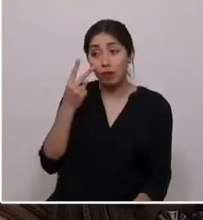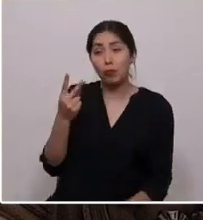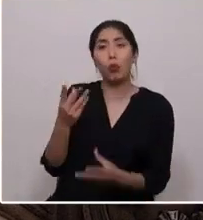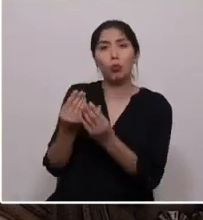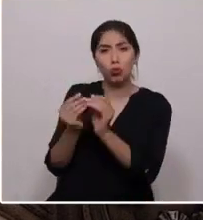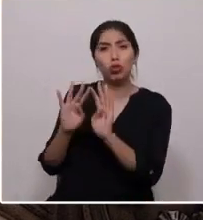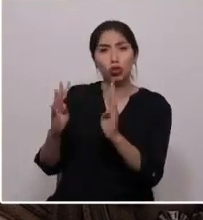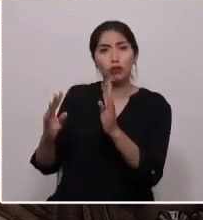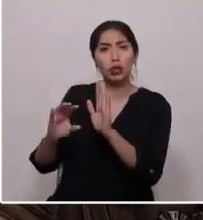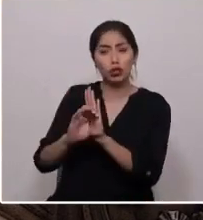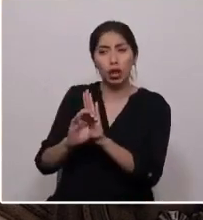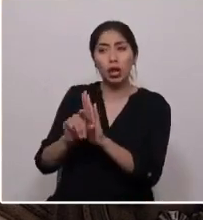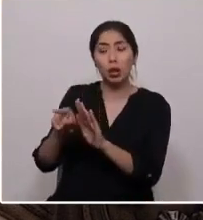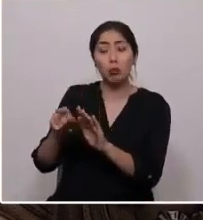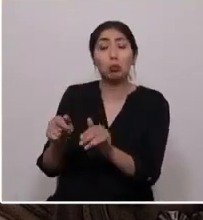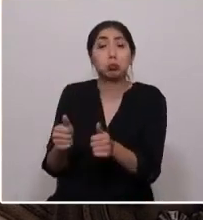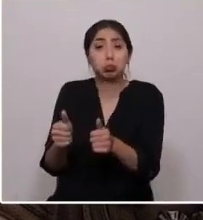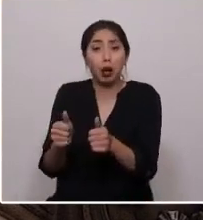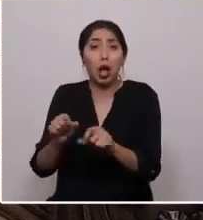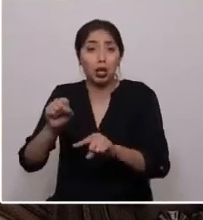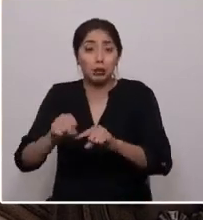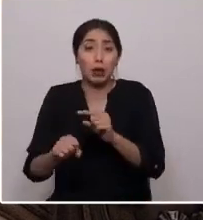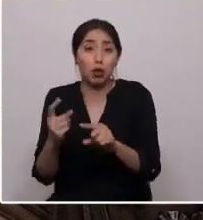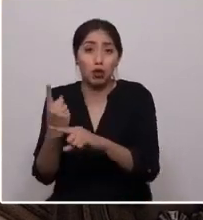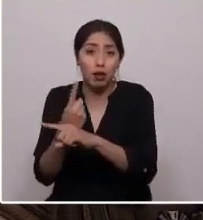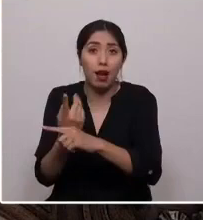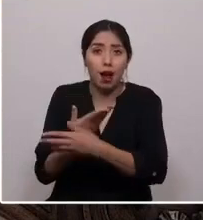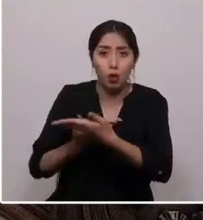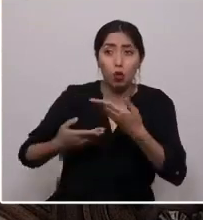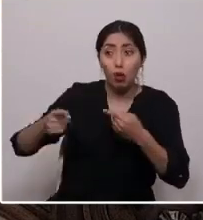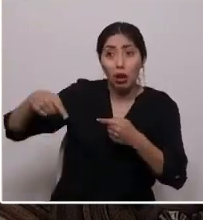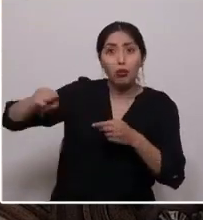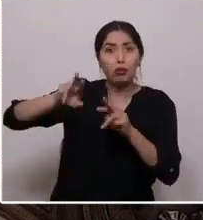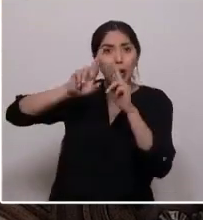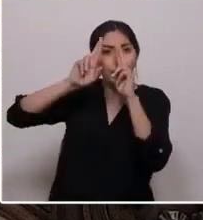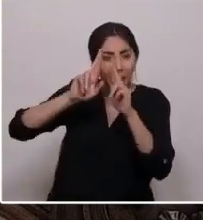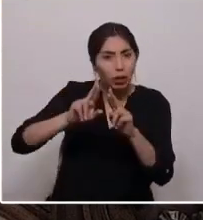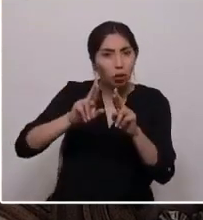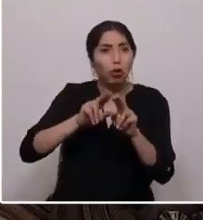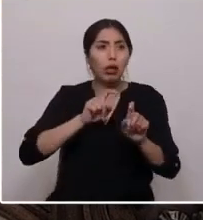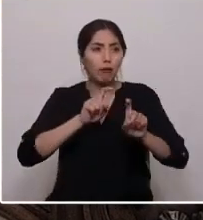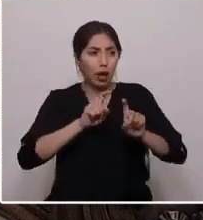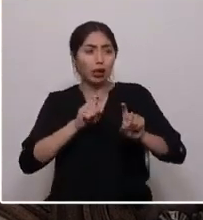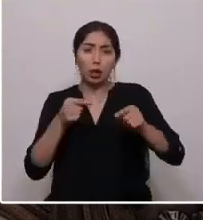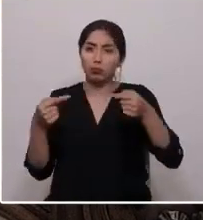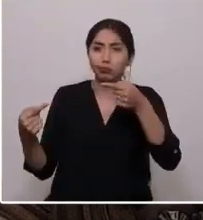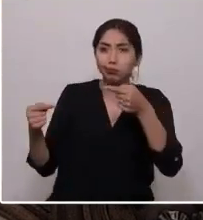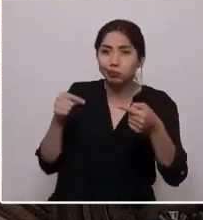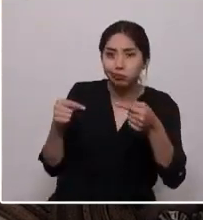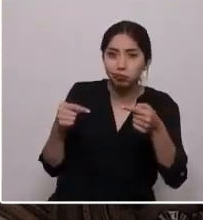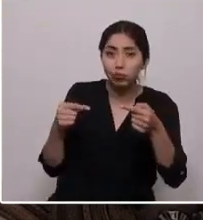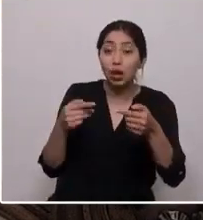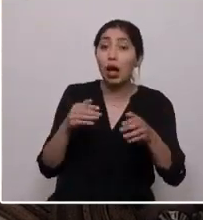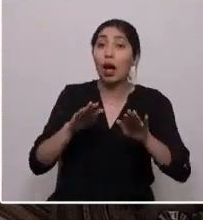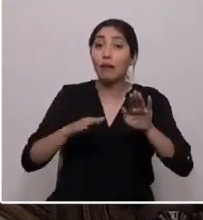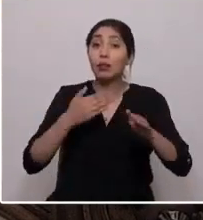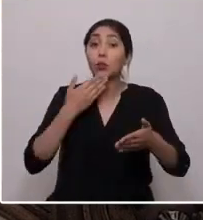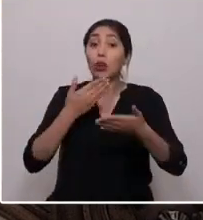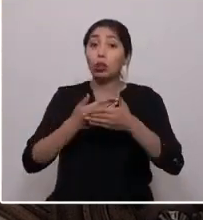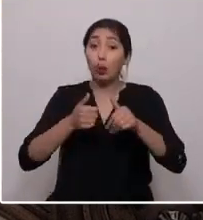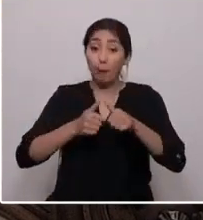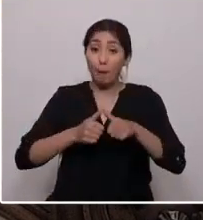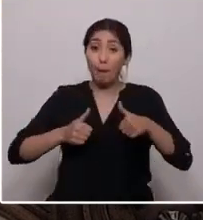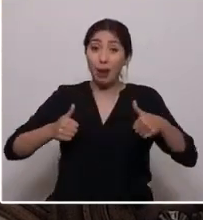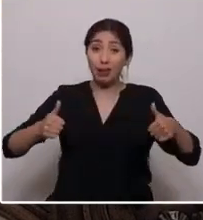abrieron al diálogo y, con respeto, defendían y rebatían las ideas, aun cuando la mesa abrió muy pocas oportunidades de